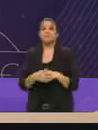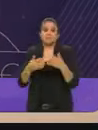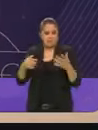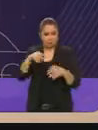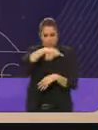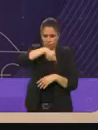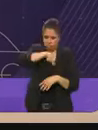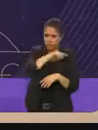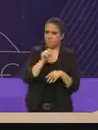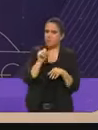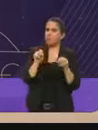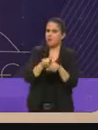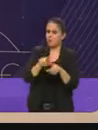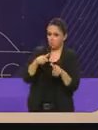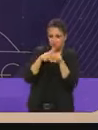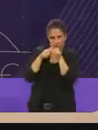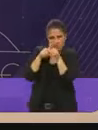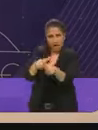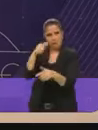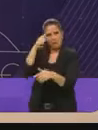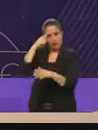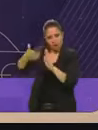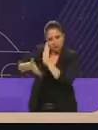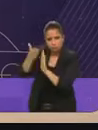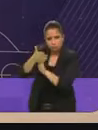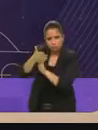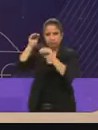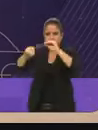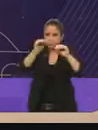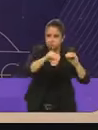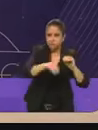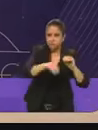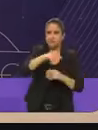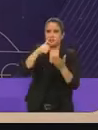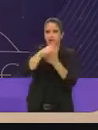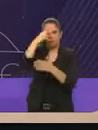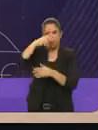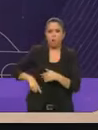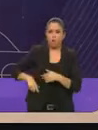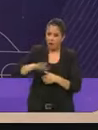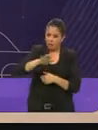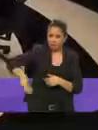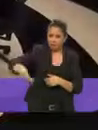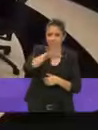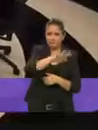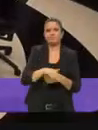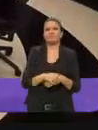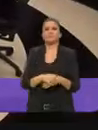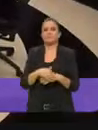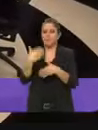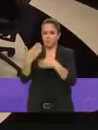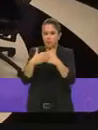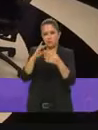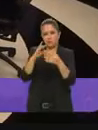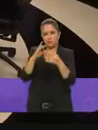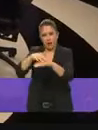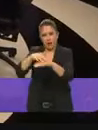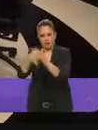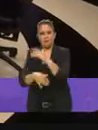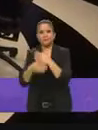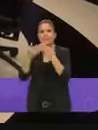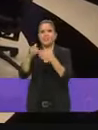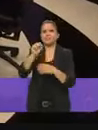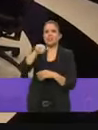con mayor obra pública que enseguida lo voy a encontrar. Gracias, candidata. Candidato Santiago Tahuada, tiene los salvos.